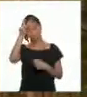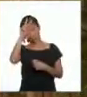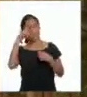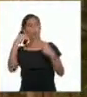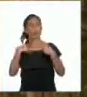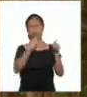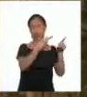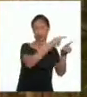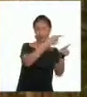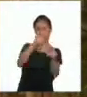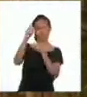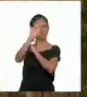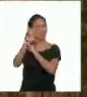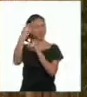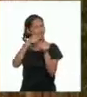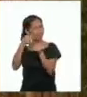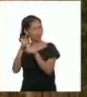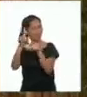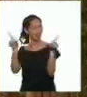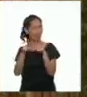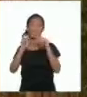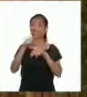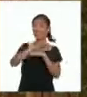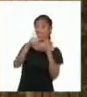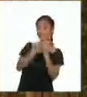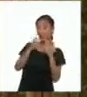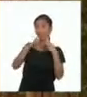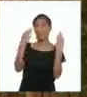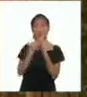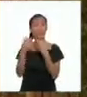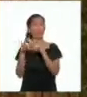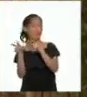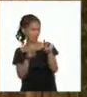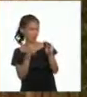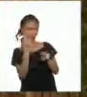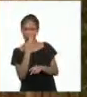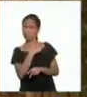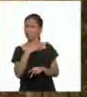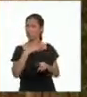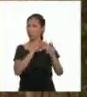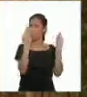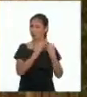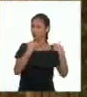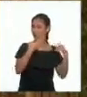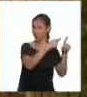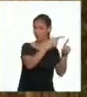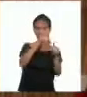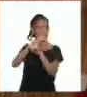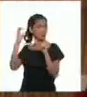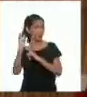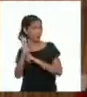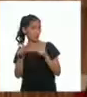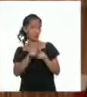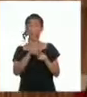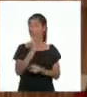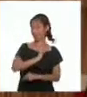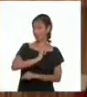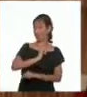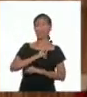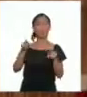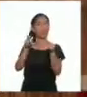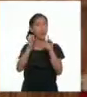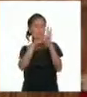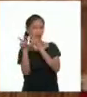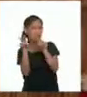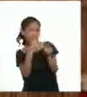estoy seguro de que todas y todos encontraremos en nuestras familias distintas culturas que fortalecen nuestra identidad como peruanas y peruanos también en el video se